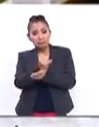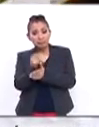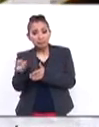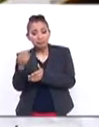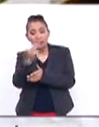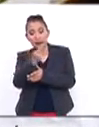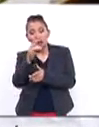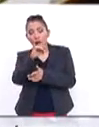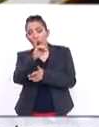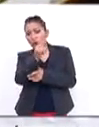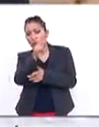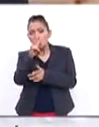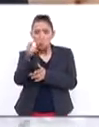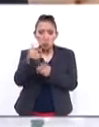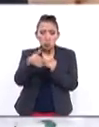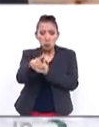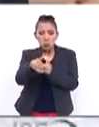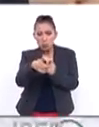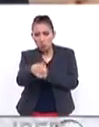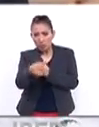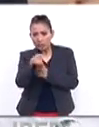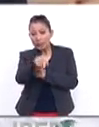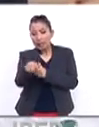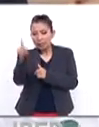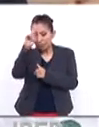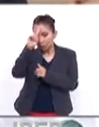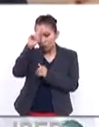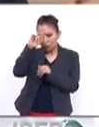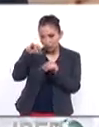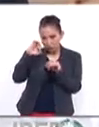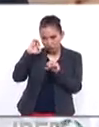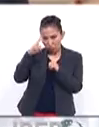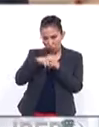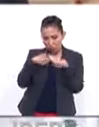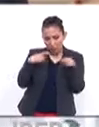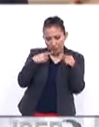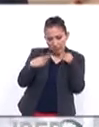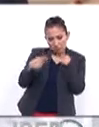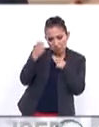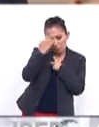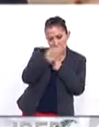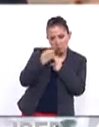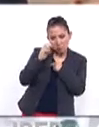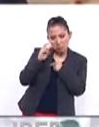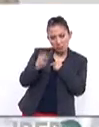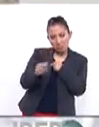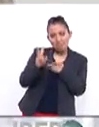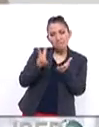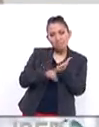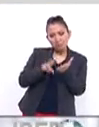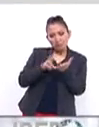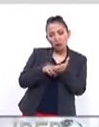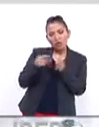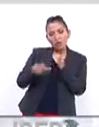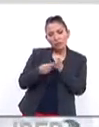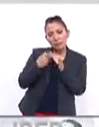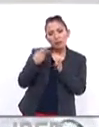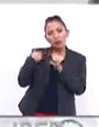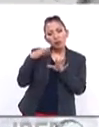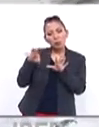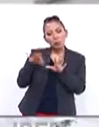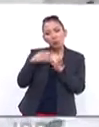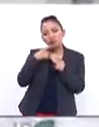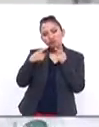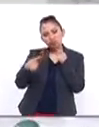hacia junio o julio, si acaso, que el Consejo Europeo valore y avale una nueva fase de